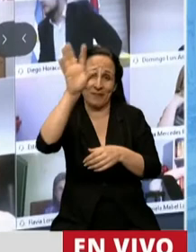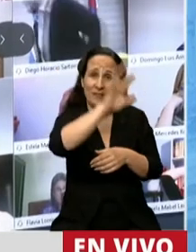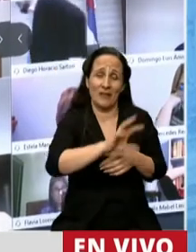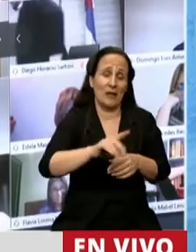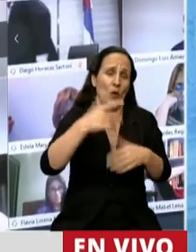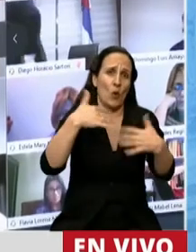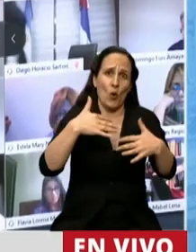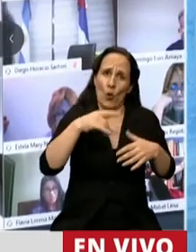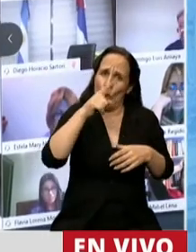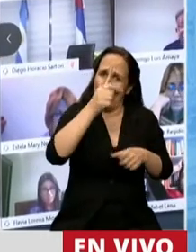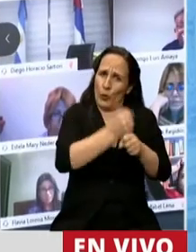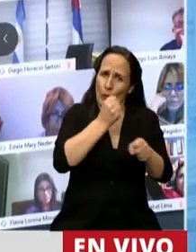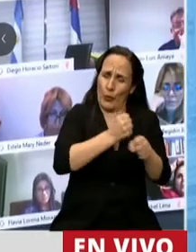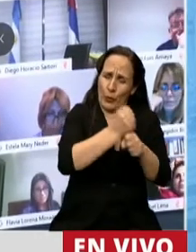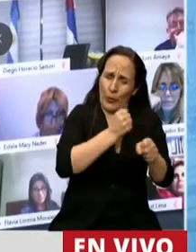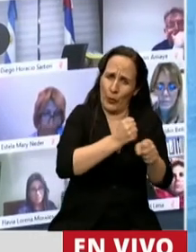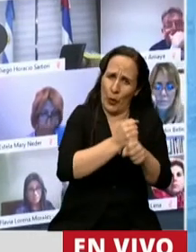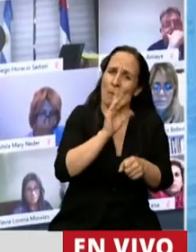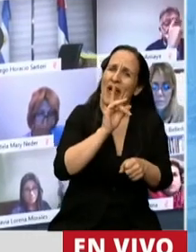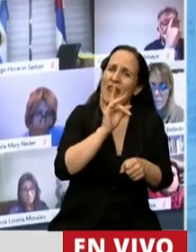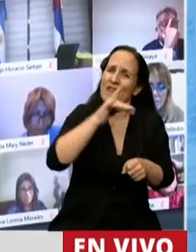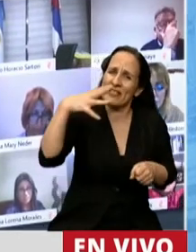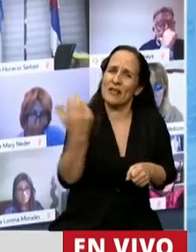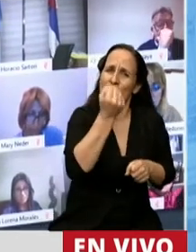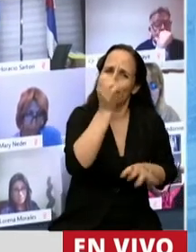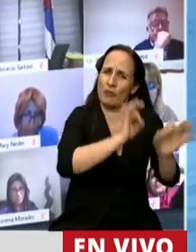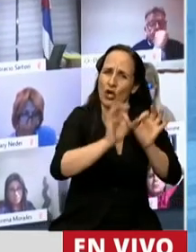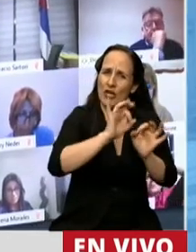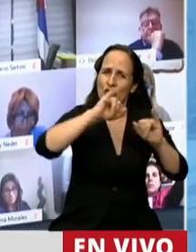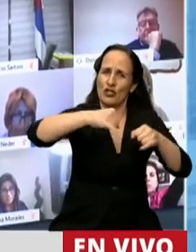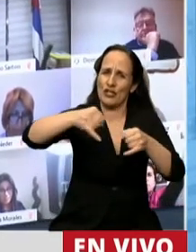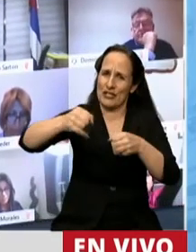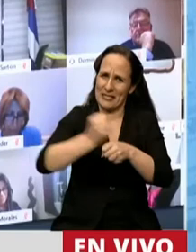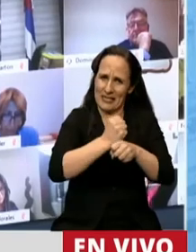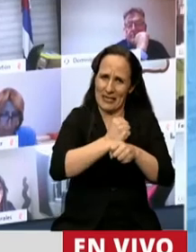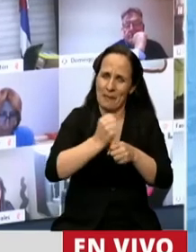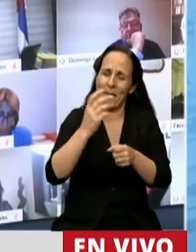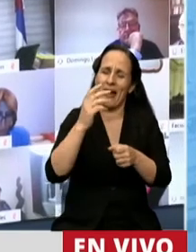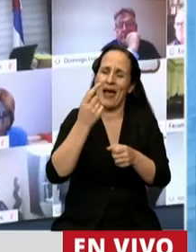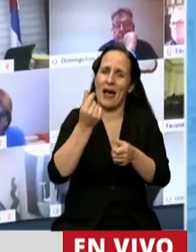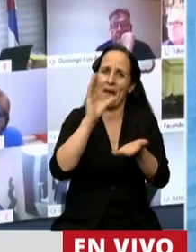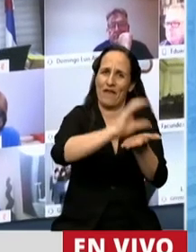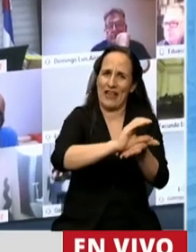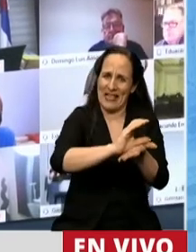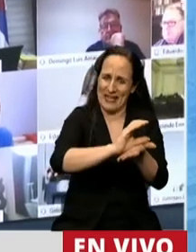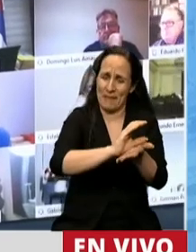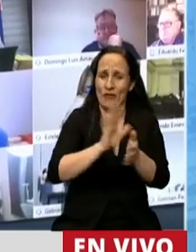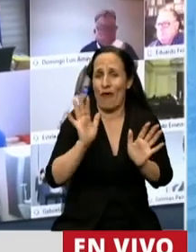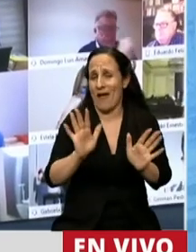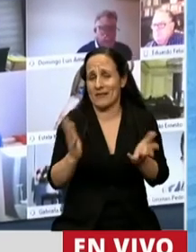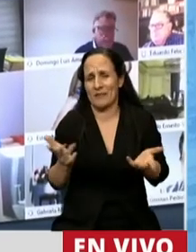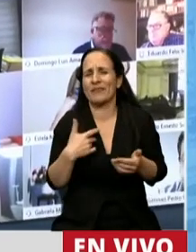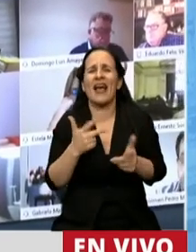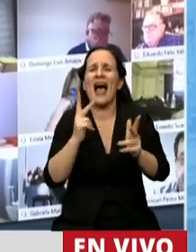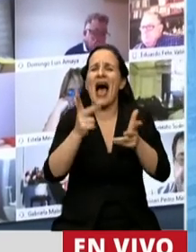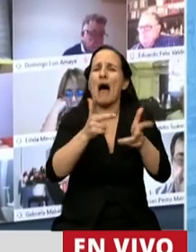les cuesta muchísimo más acceder a los proyectos, al financiamiento. Y así pasa con todo. Menciono